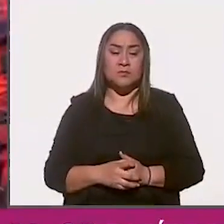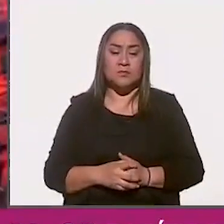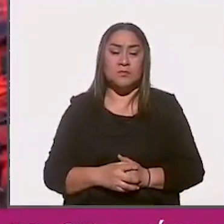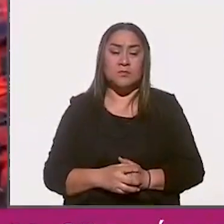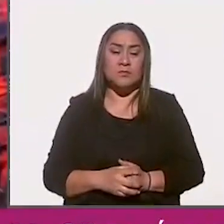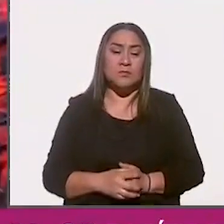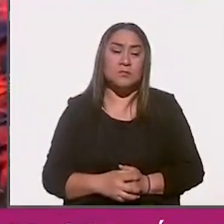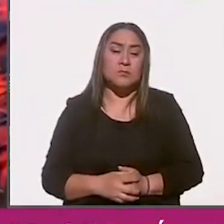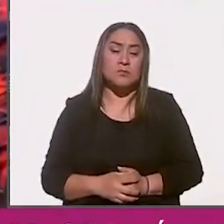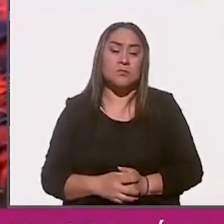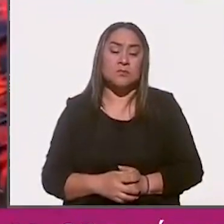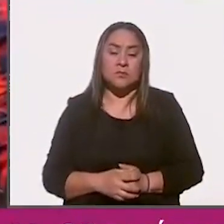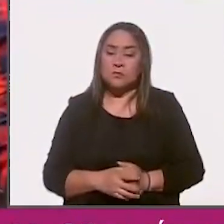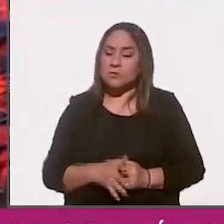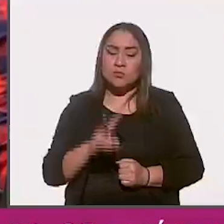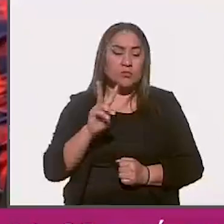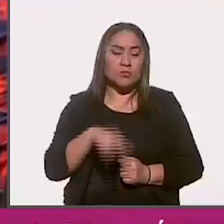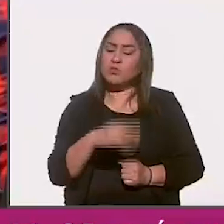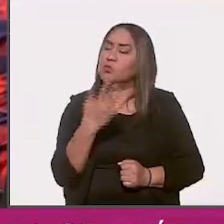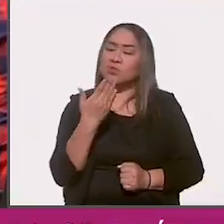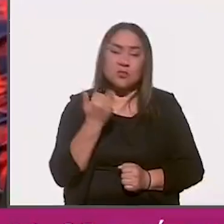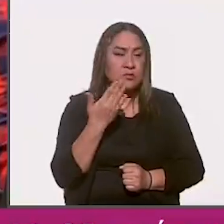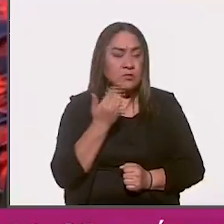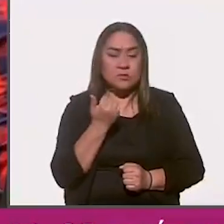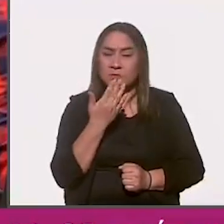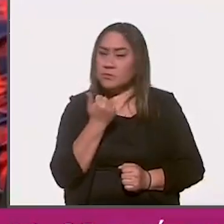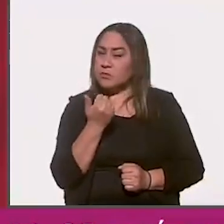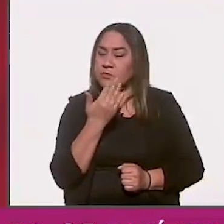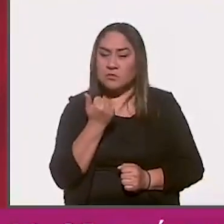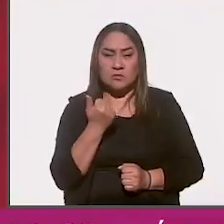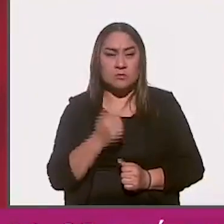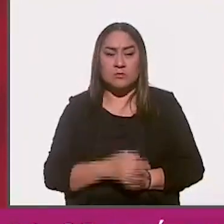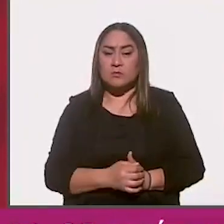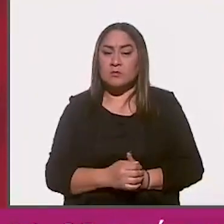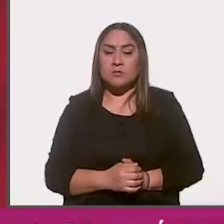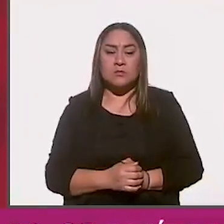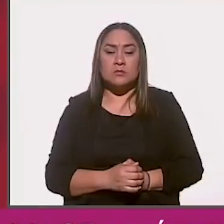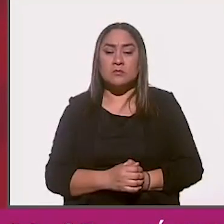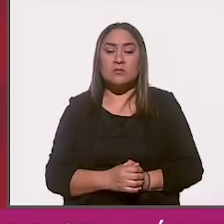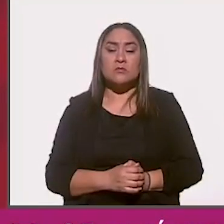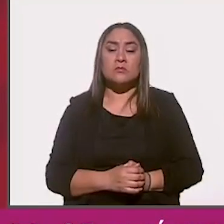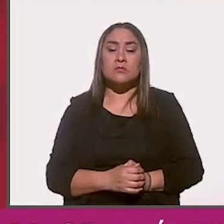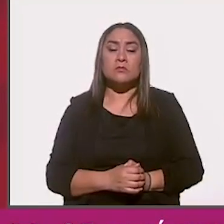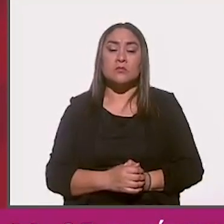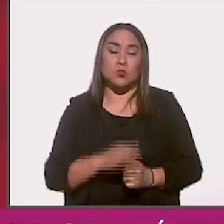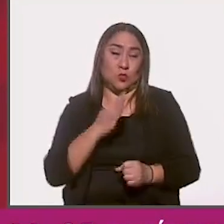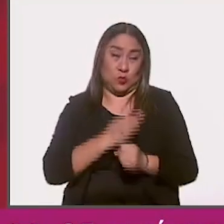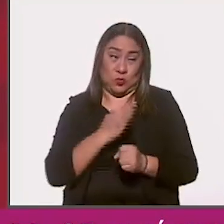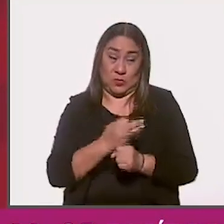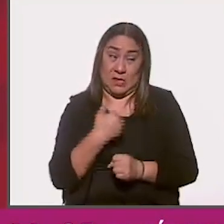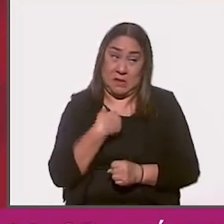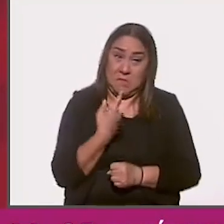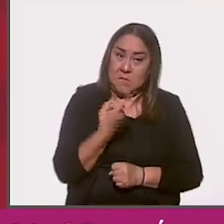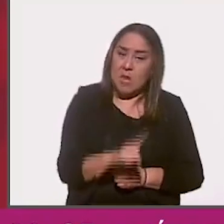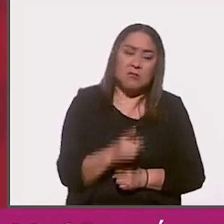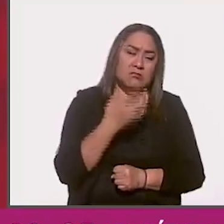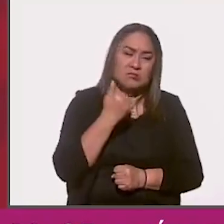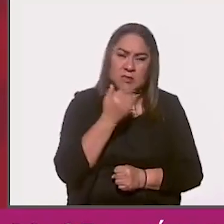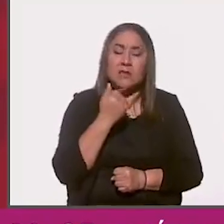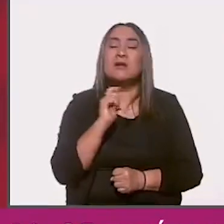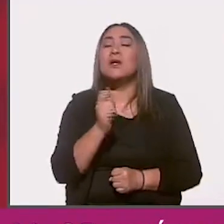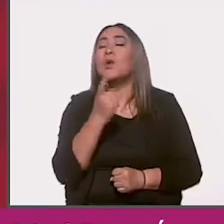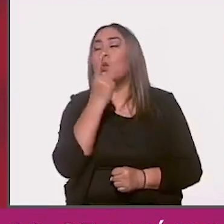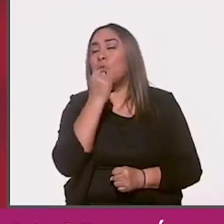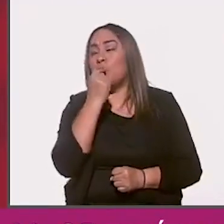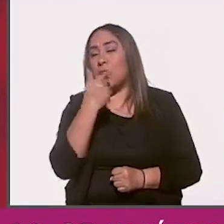ninguna indicación en ese sentido. La Guardia Nacional